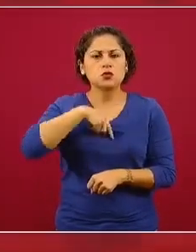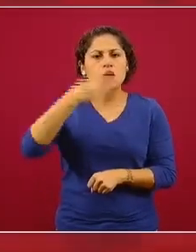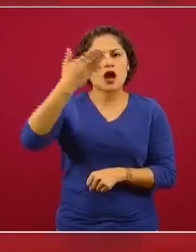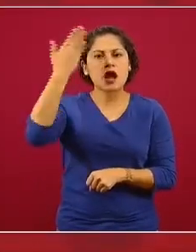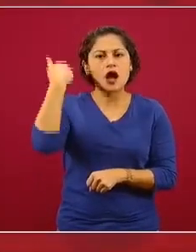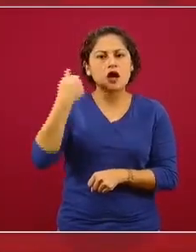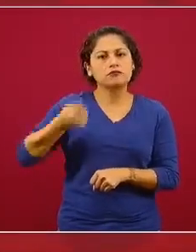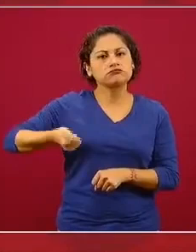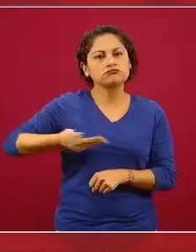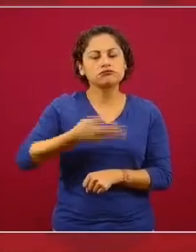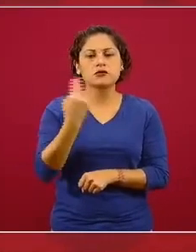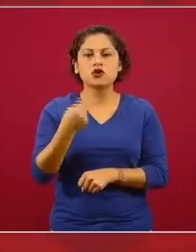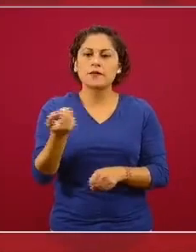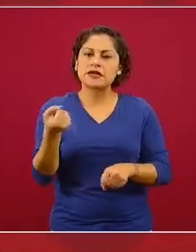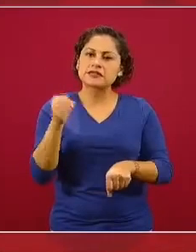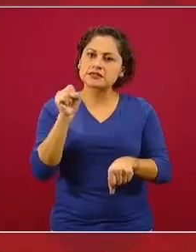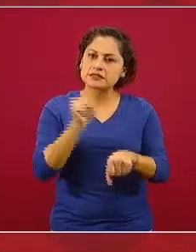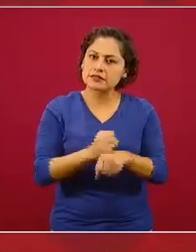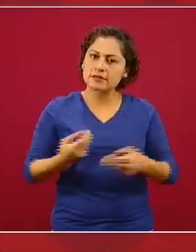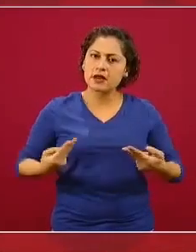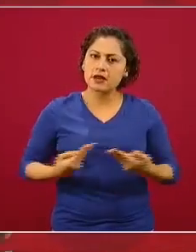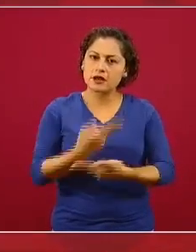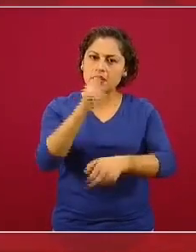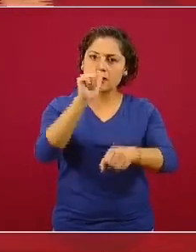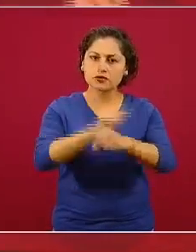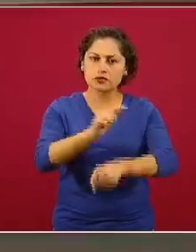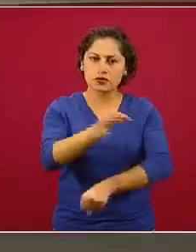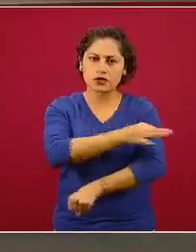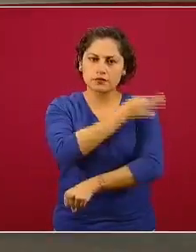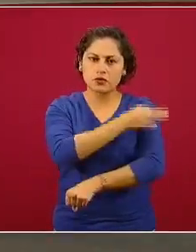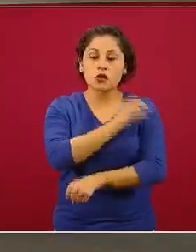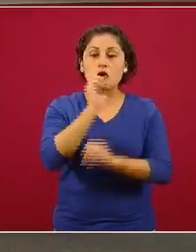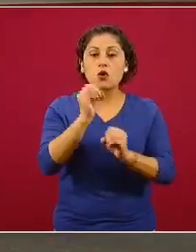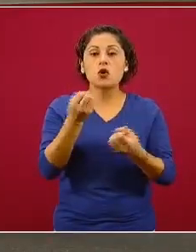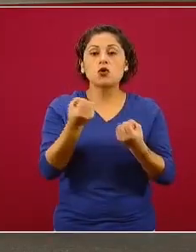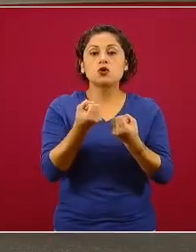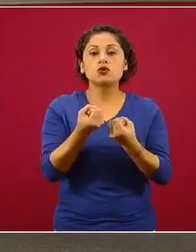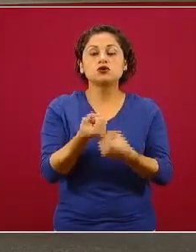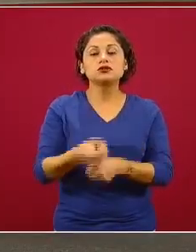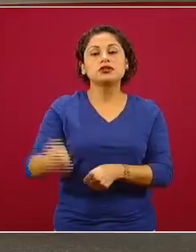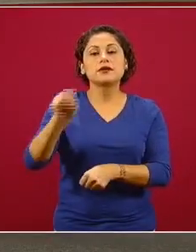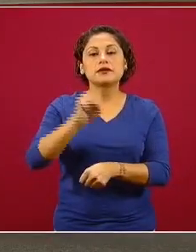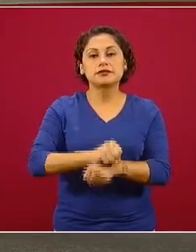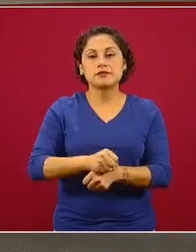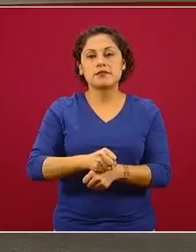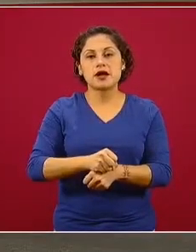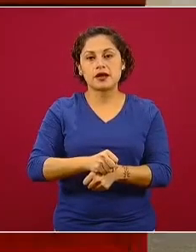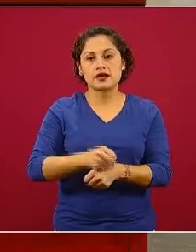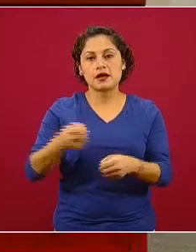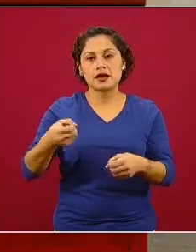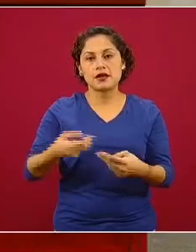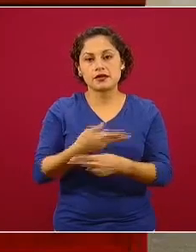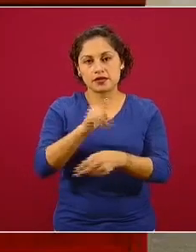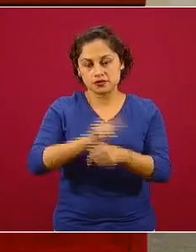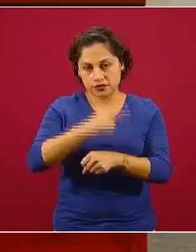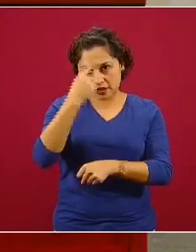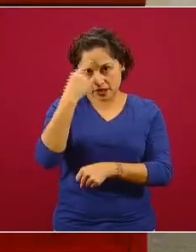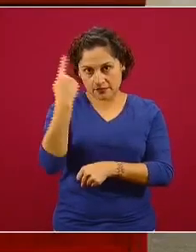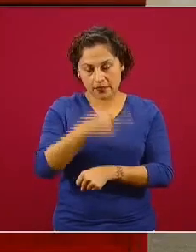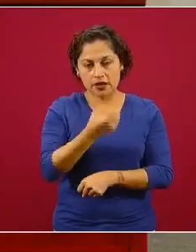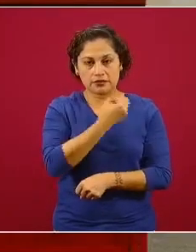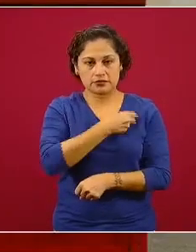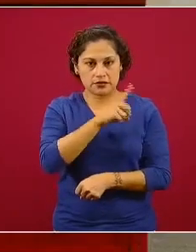Vacunación y posteriormente Semana Nacional de Salud. Este es un evento masivo de movilización de los recursos de salud